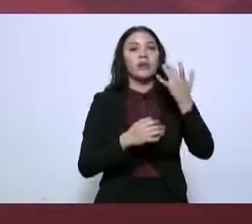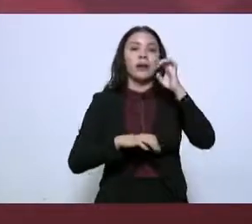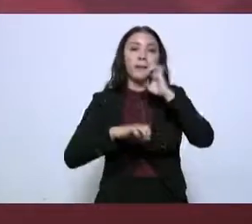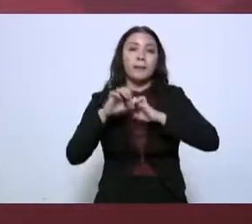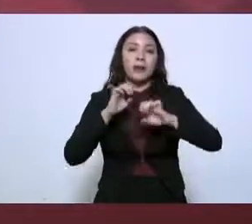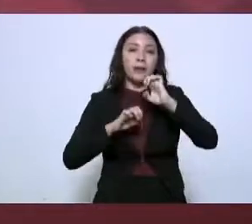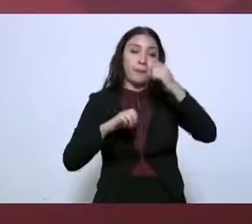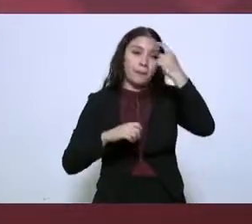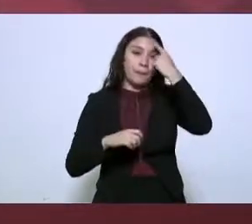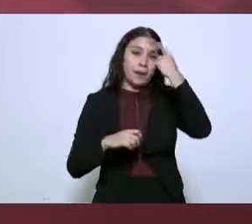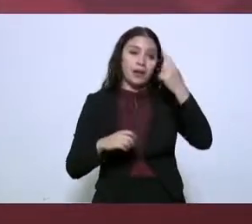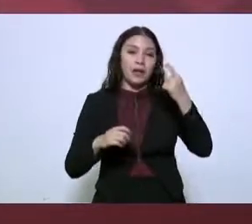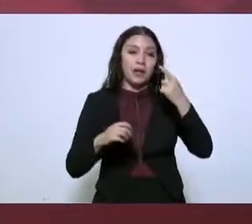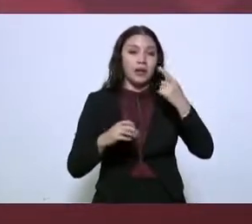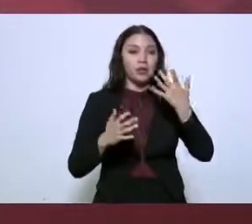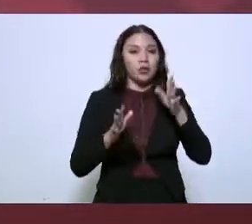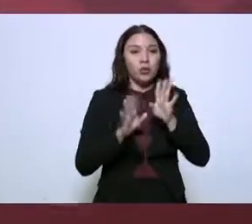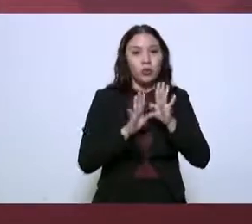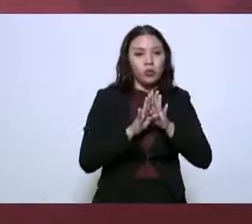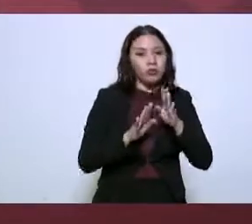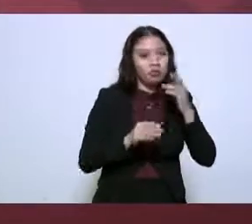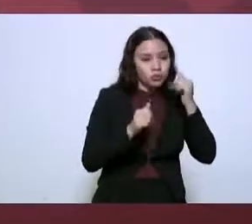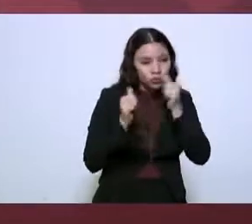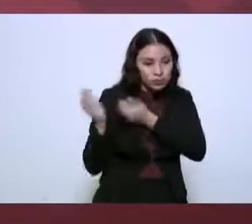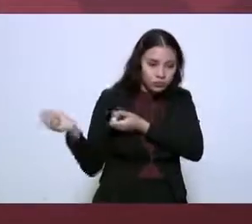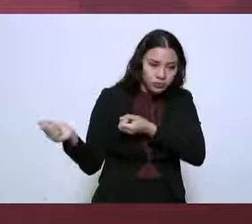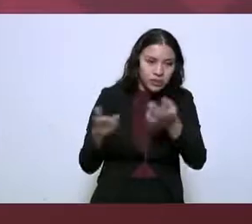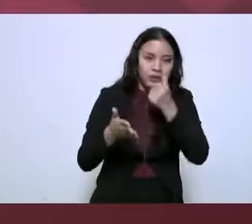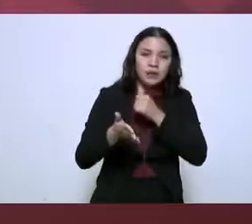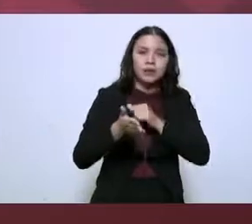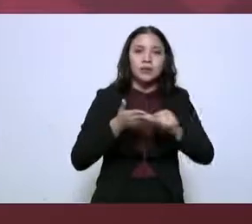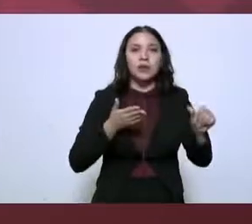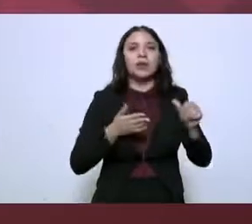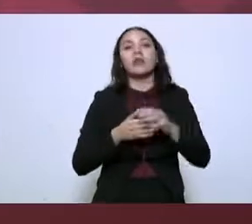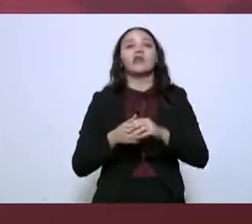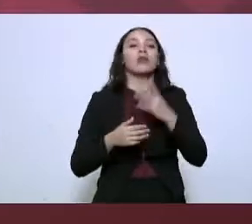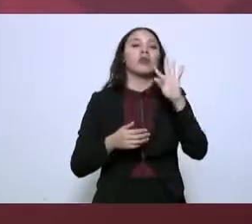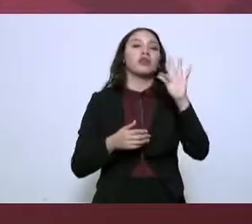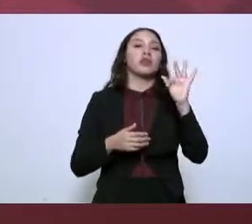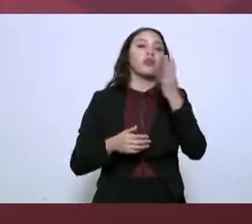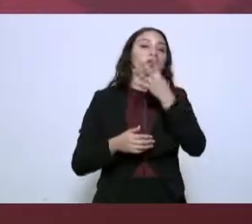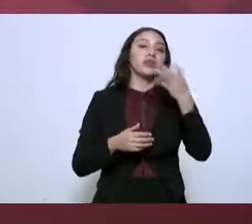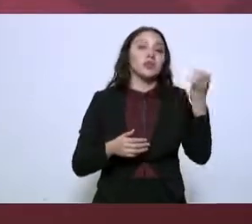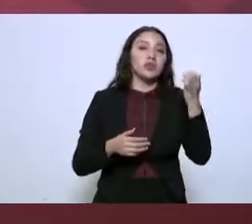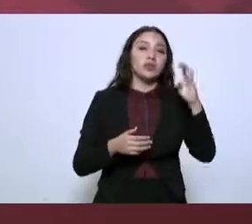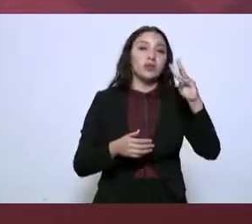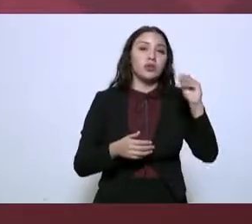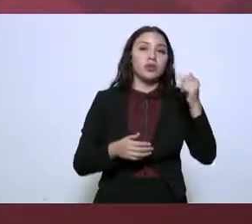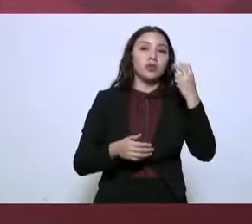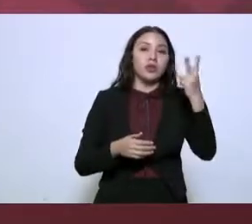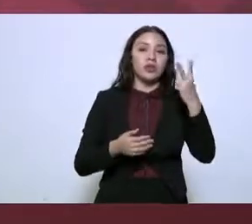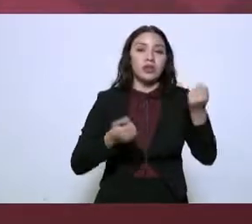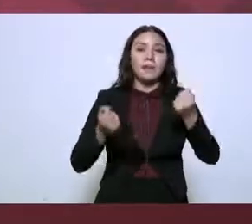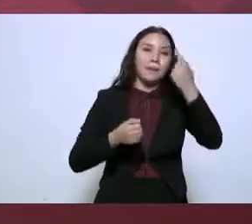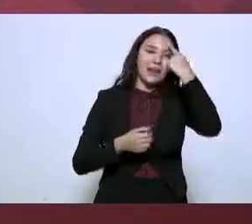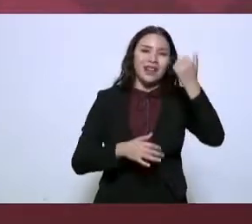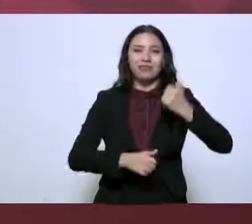114 elementos y 492 vehículos del Ejército,